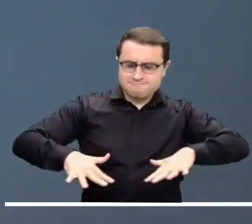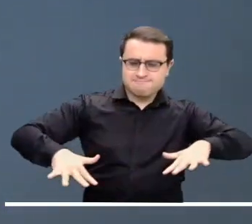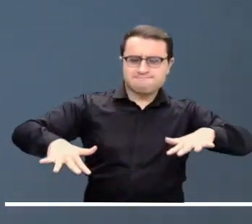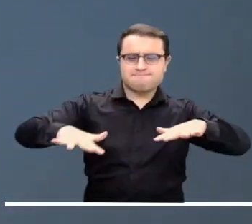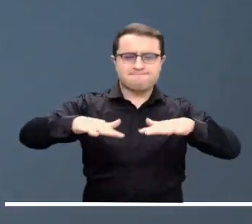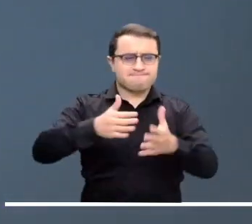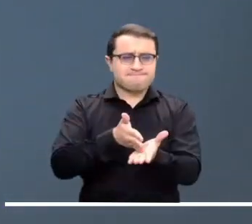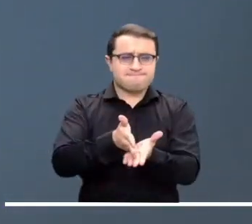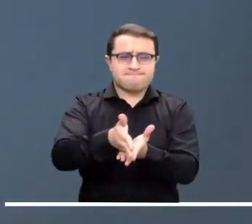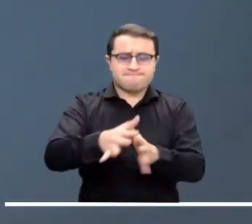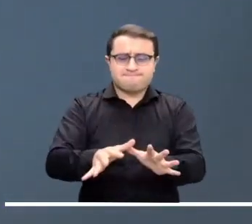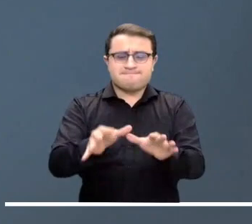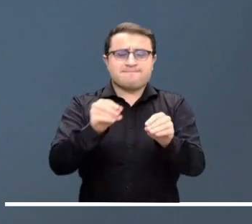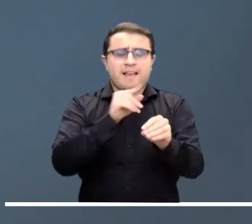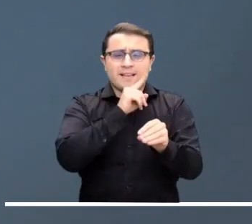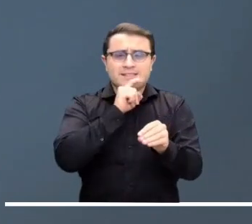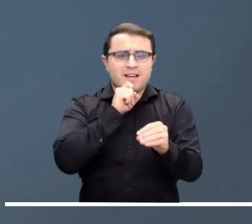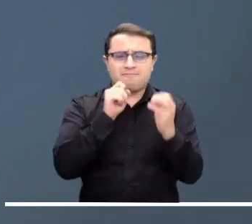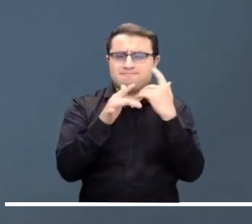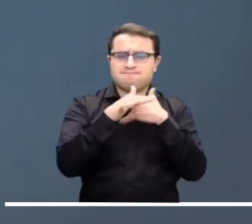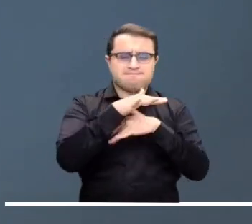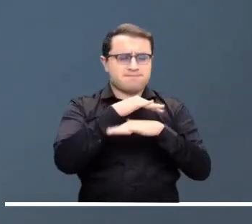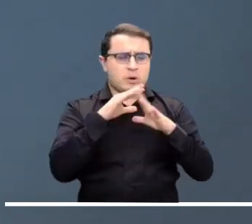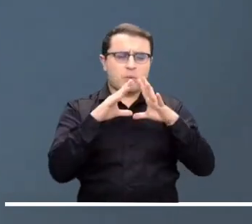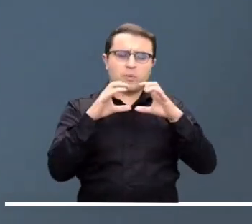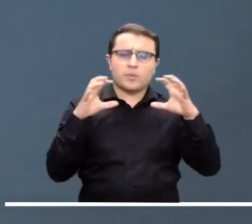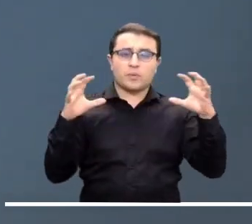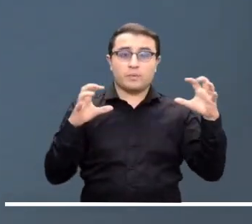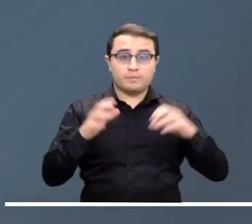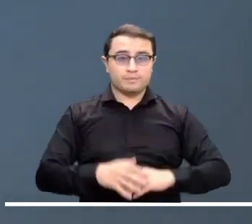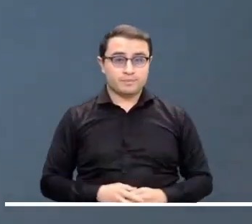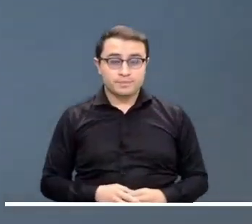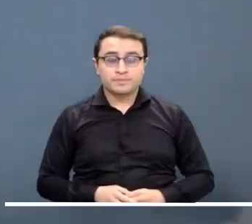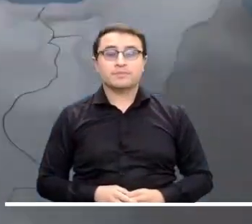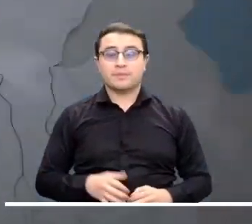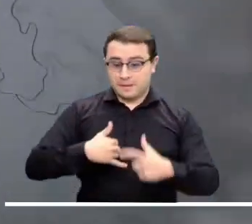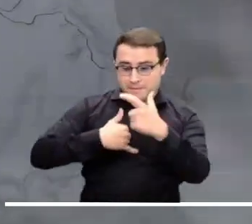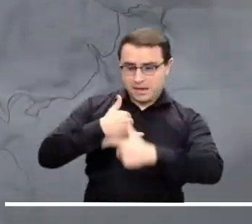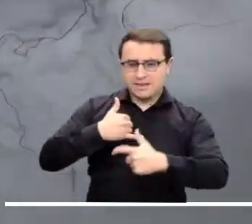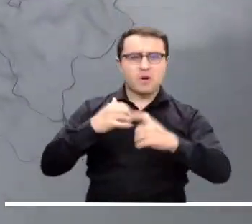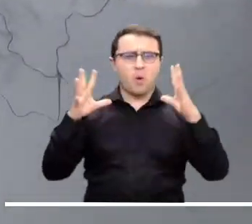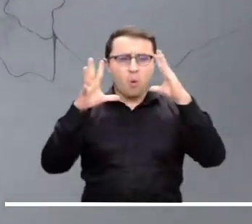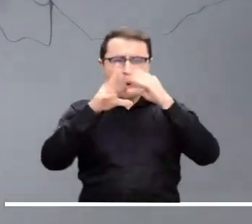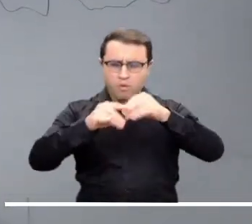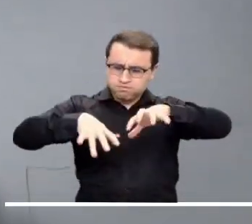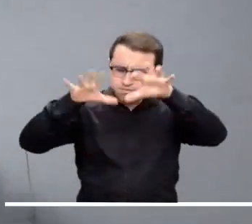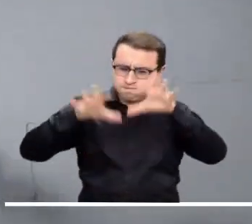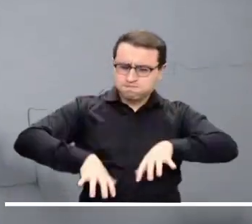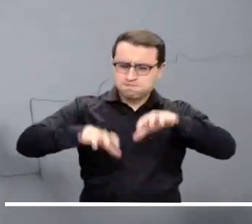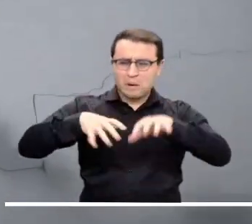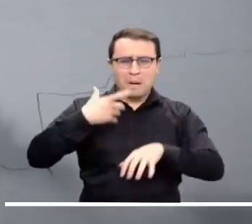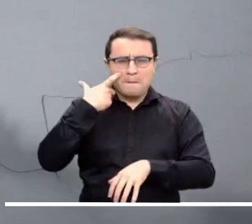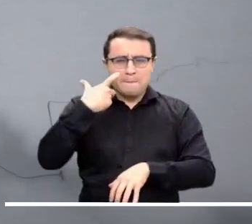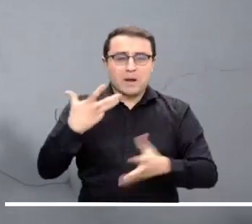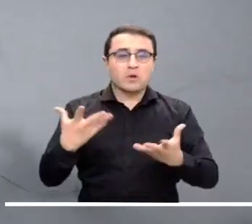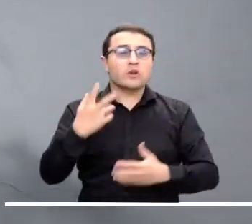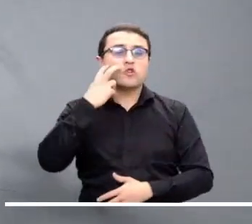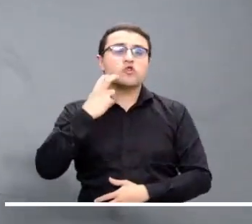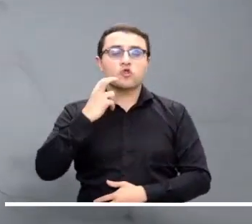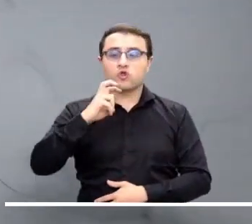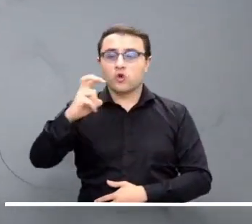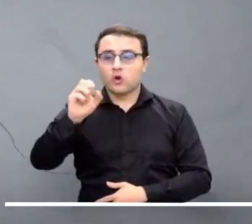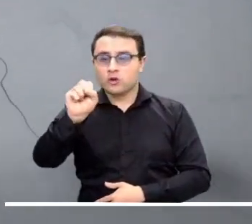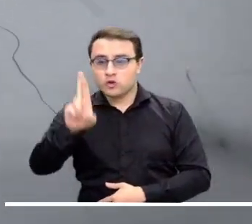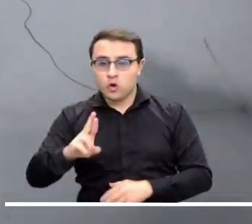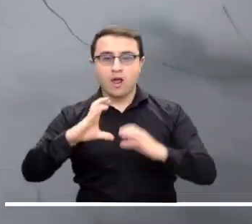Mientras tanto, en el archipiélago de San Andrés y Providencia, se mantendrían las condiciones secas y el cielo seminublado. Noche lluviosa se anuncia